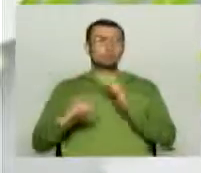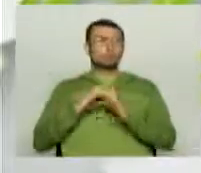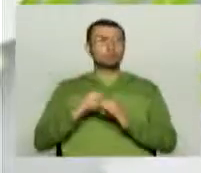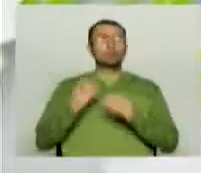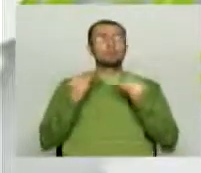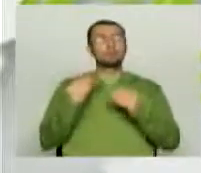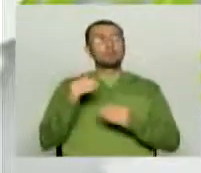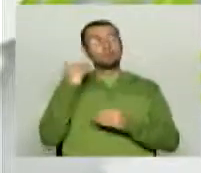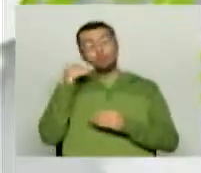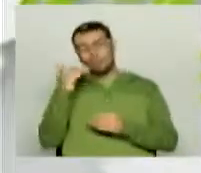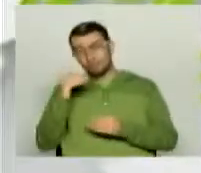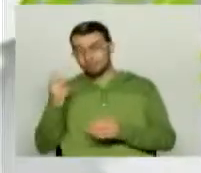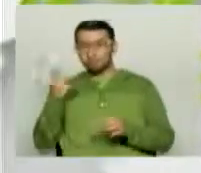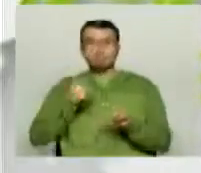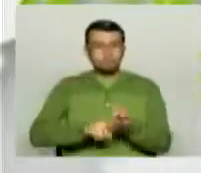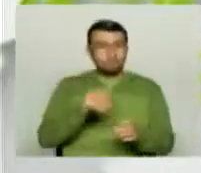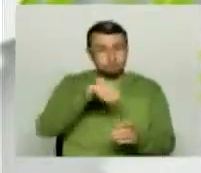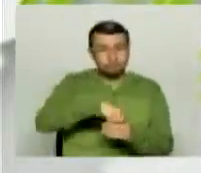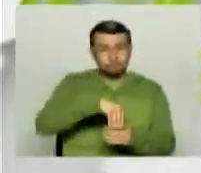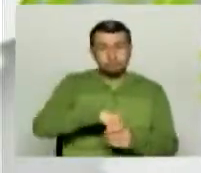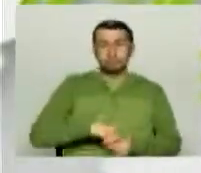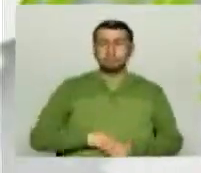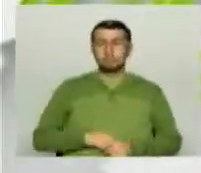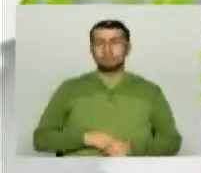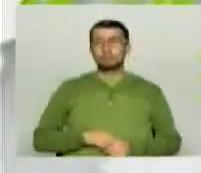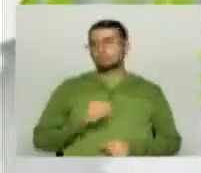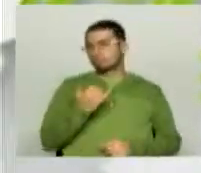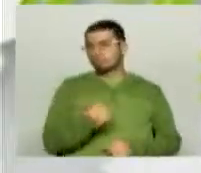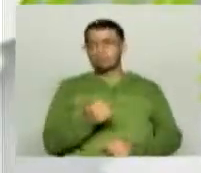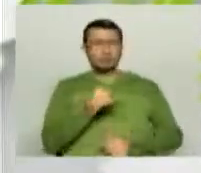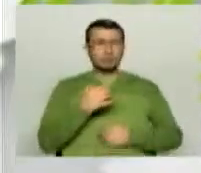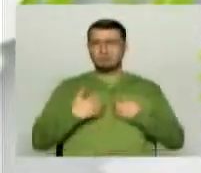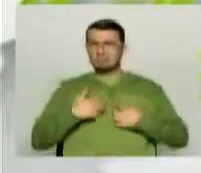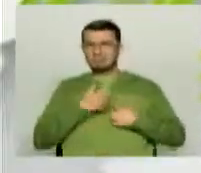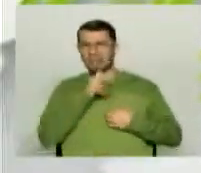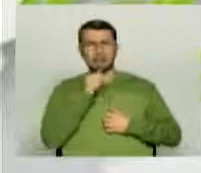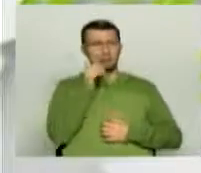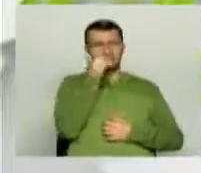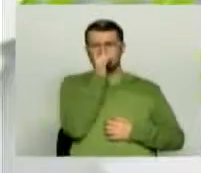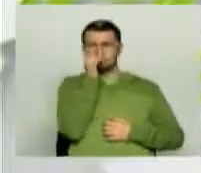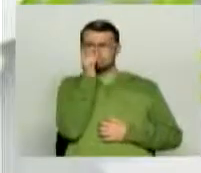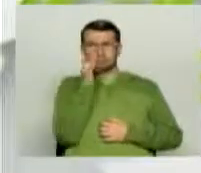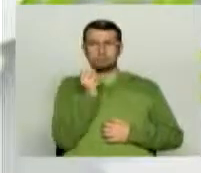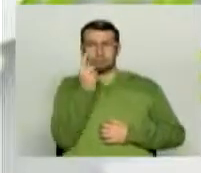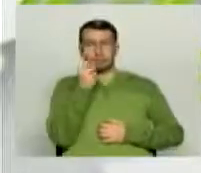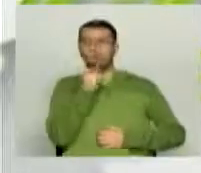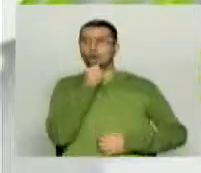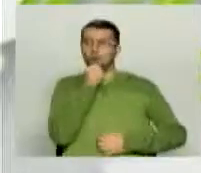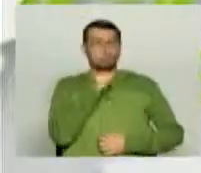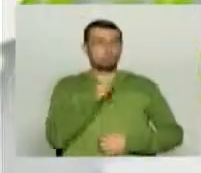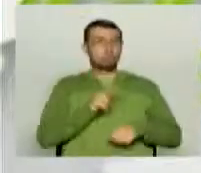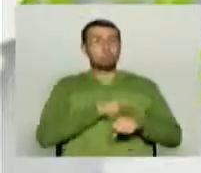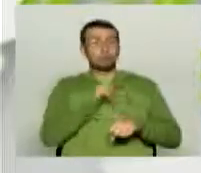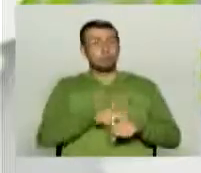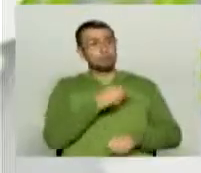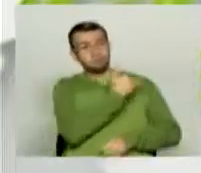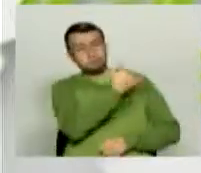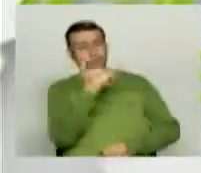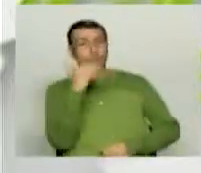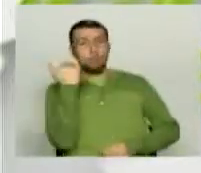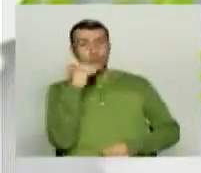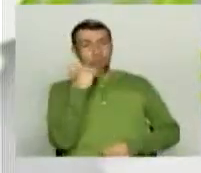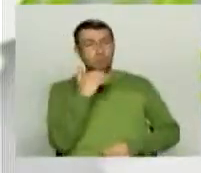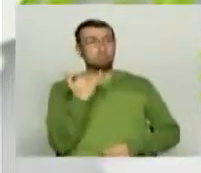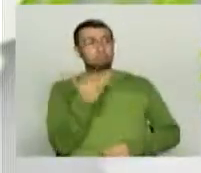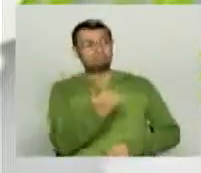mujeres incursionaran en este medio, que ya no le tengan temor a unas cámaras o a micrófono y uno ve unas presentadoras tanto a